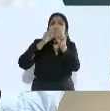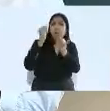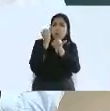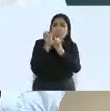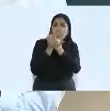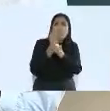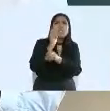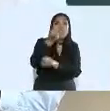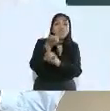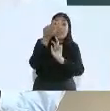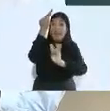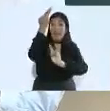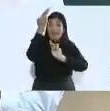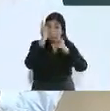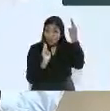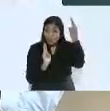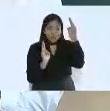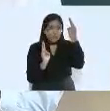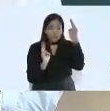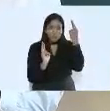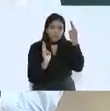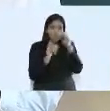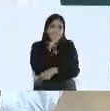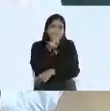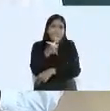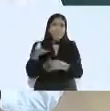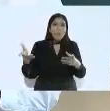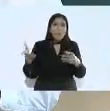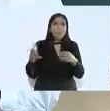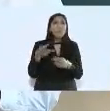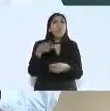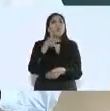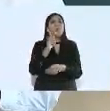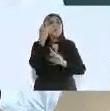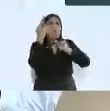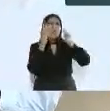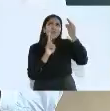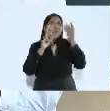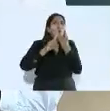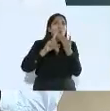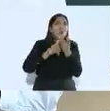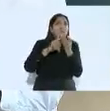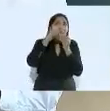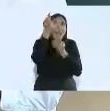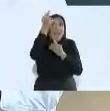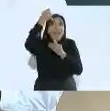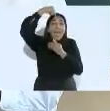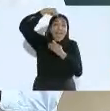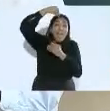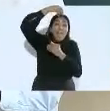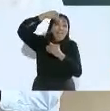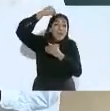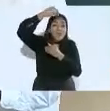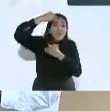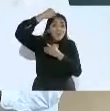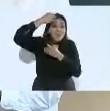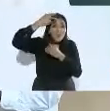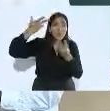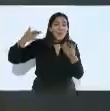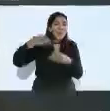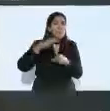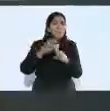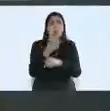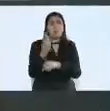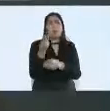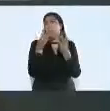en el marco de la revolución de las conciencias, porque estamos haciendo muchas cosas, pero lo más importante